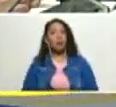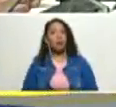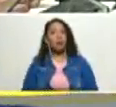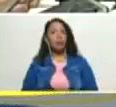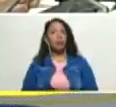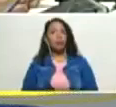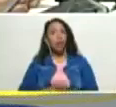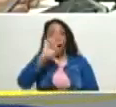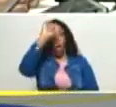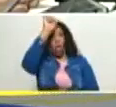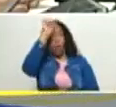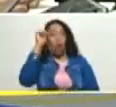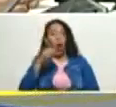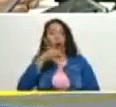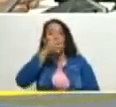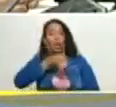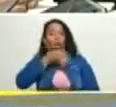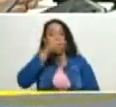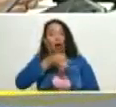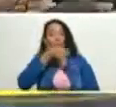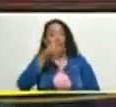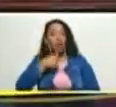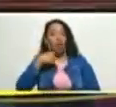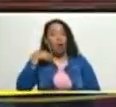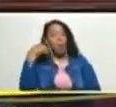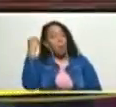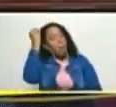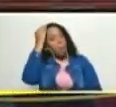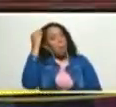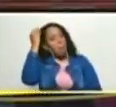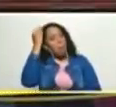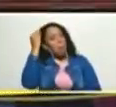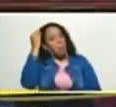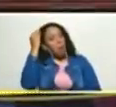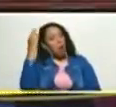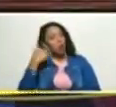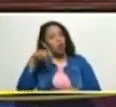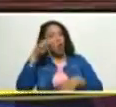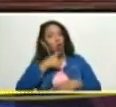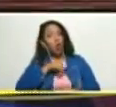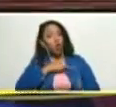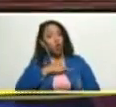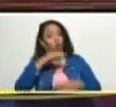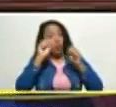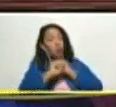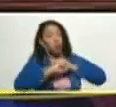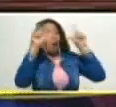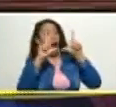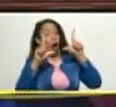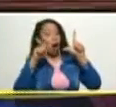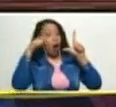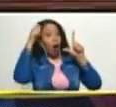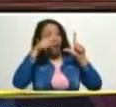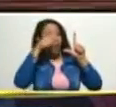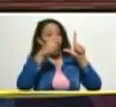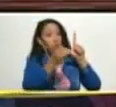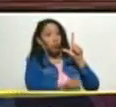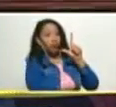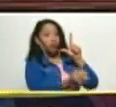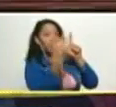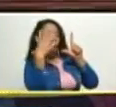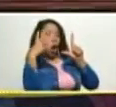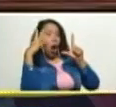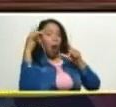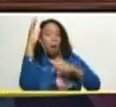domingo en la tarde cuando fuimos sorprendidos por las imágenes que nos traían desde Brasil